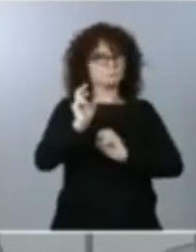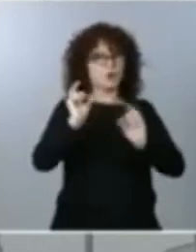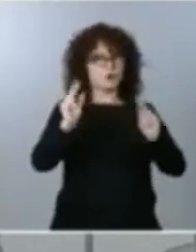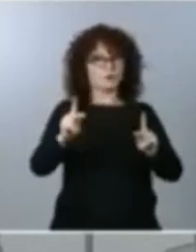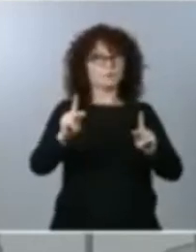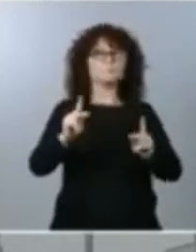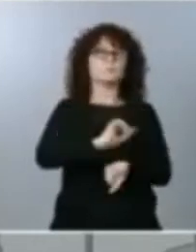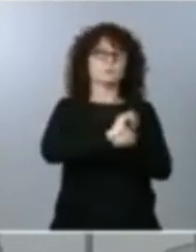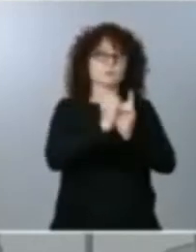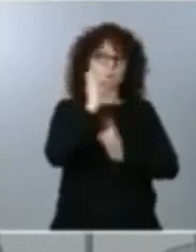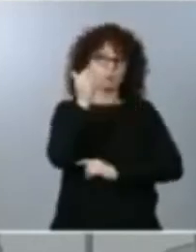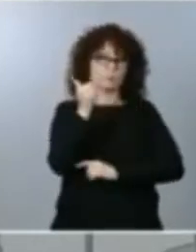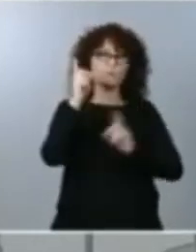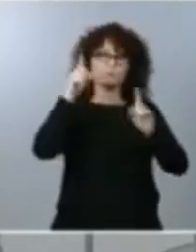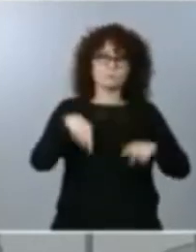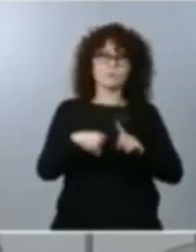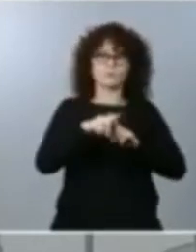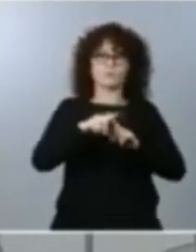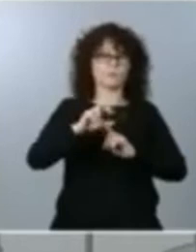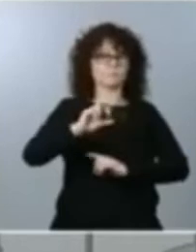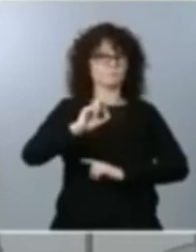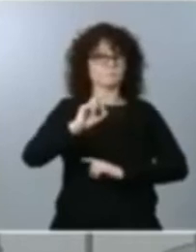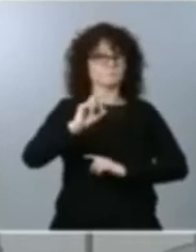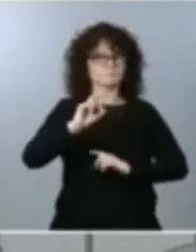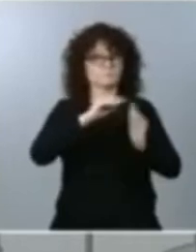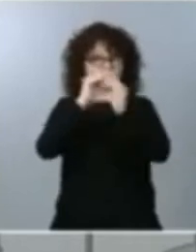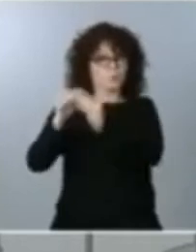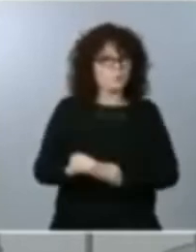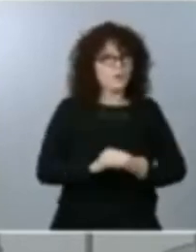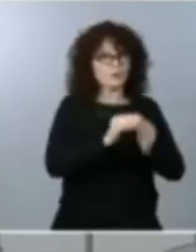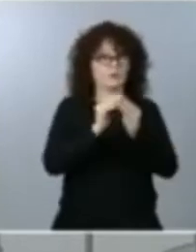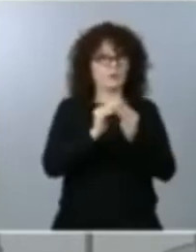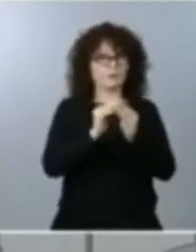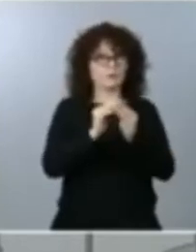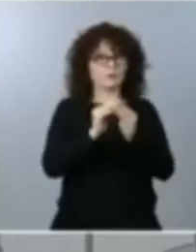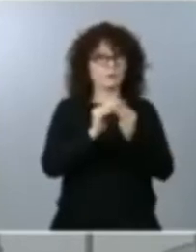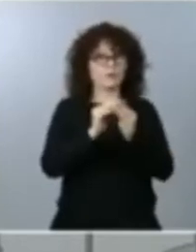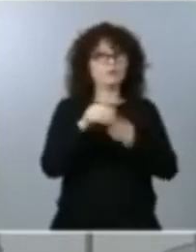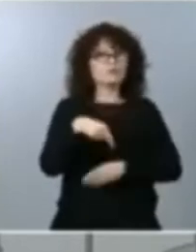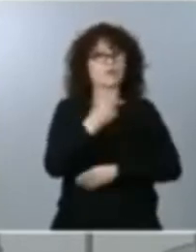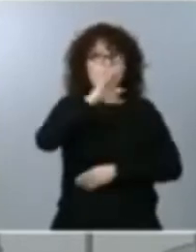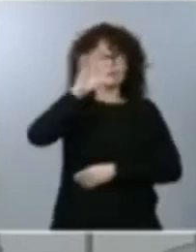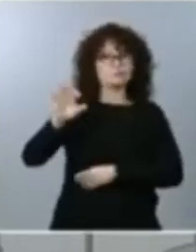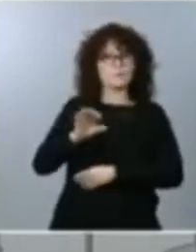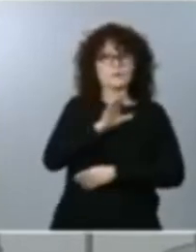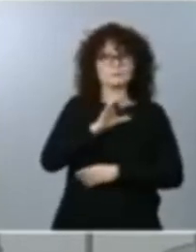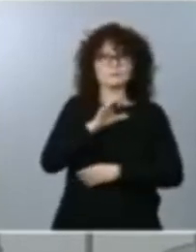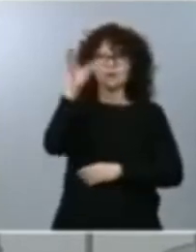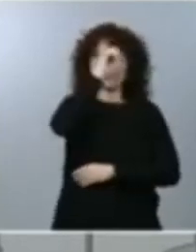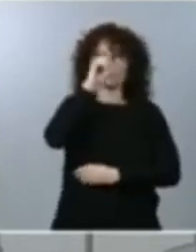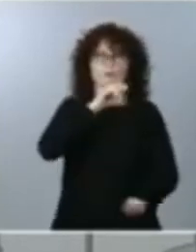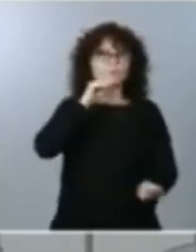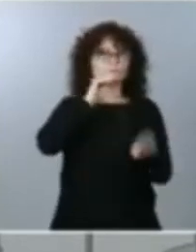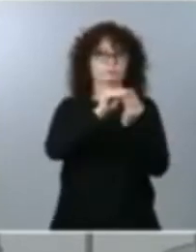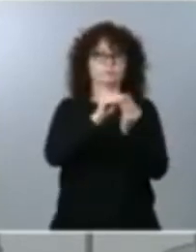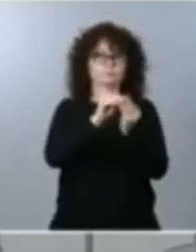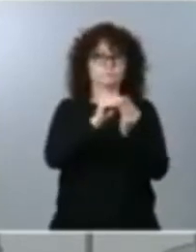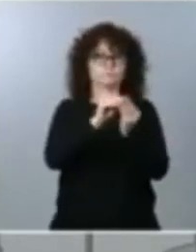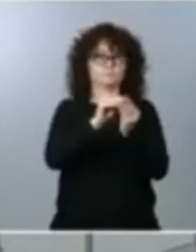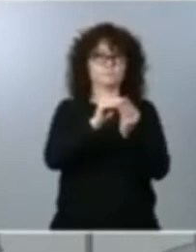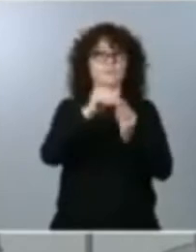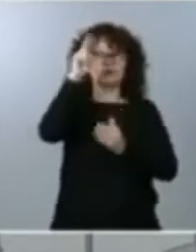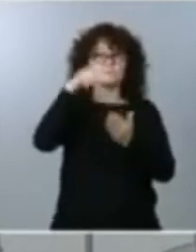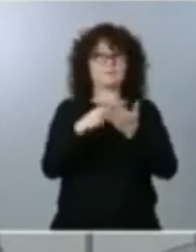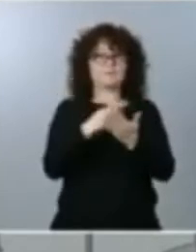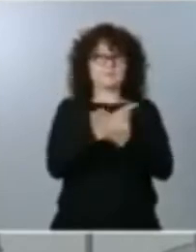por unanimidad, A20, sin que ningún país miembro se desmarque, por primera vez desde el año 2016. Y esto, a juicio